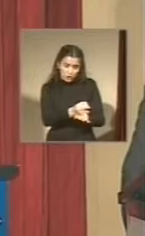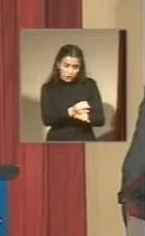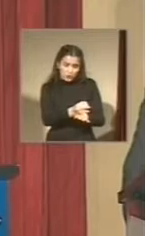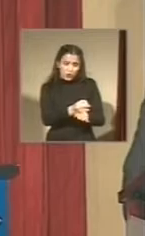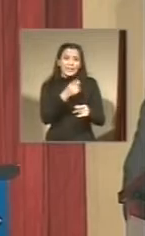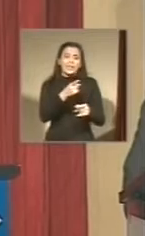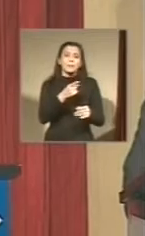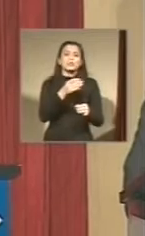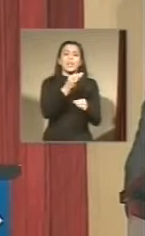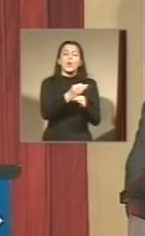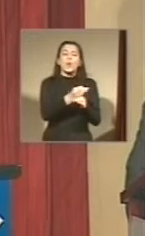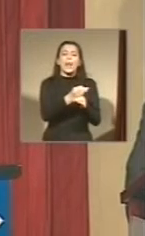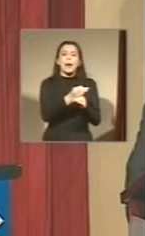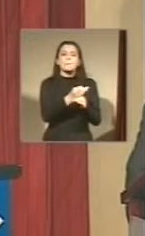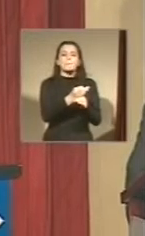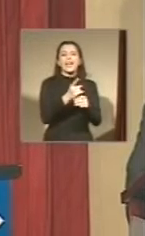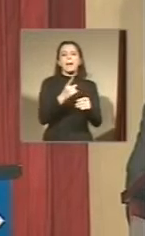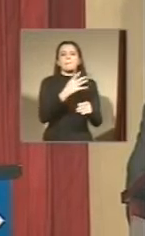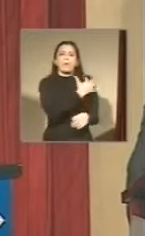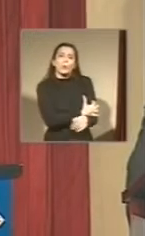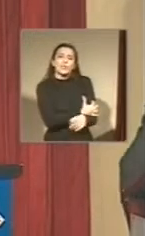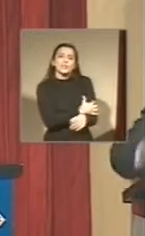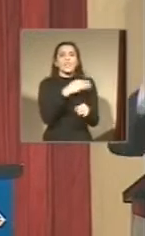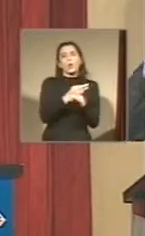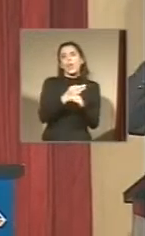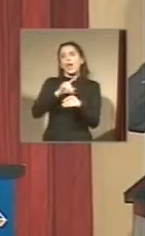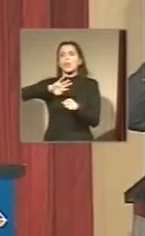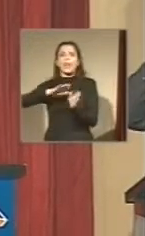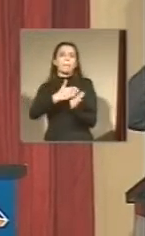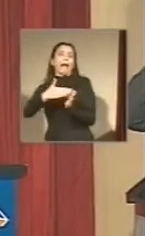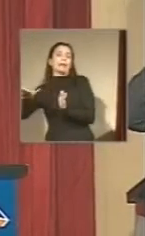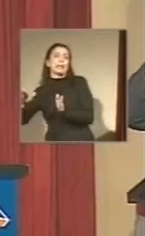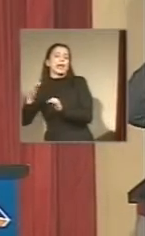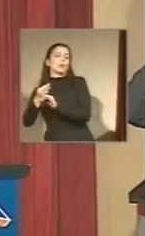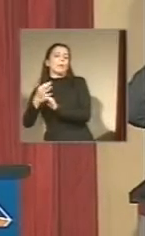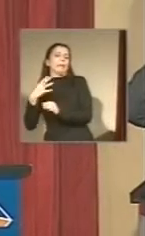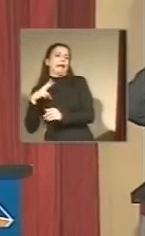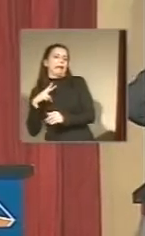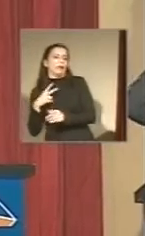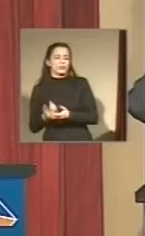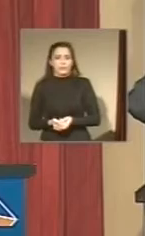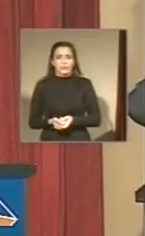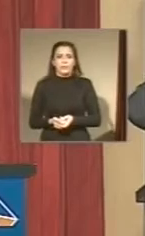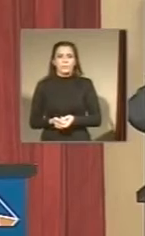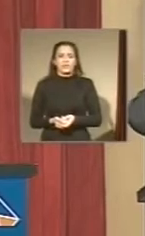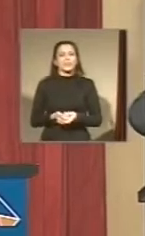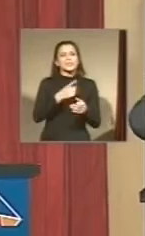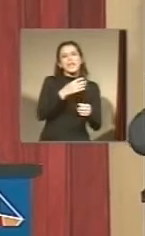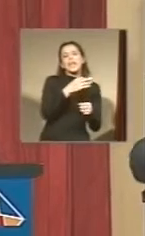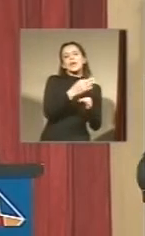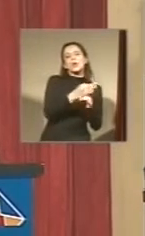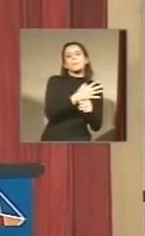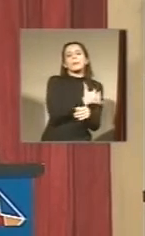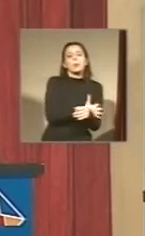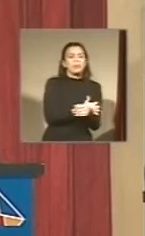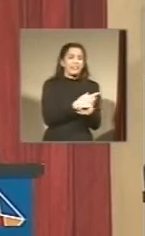escuelas para pobres y escuelas para ricos y la escuela para pobres da una enseñanza de mala calidad y por otro lado el sistema de